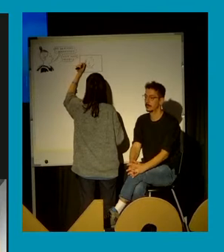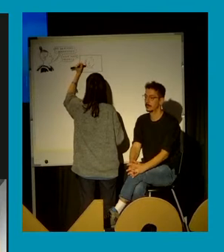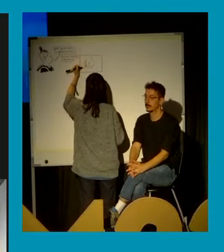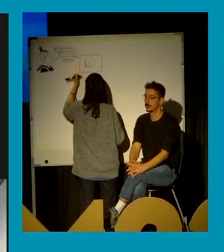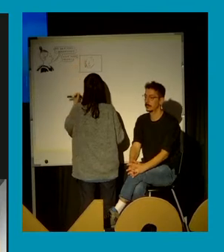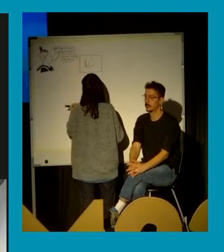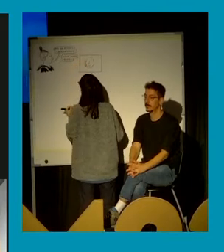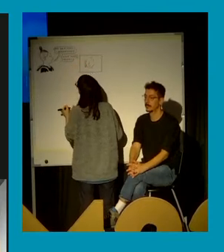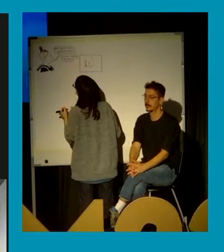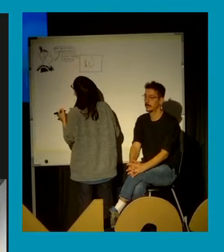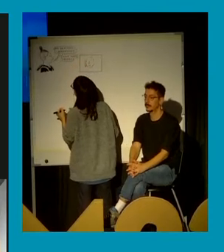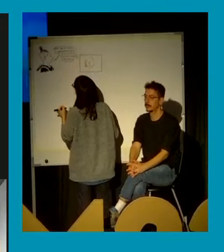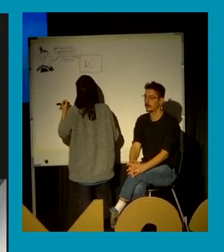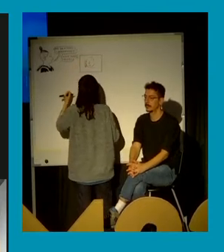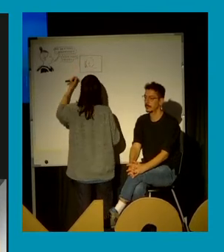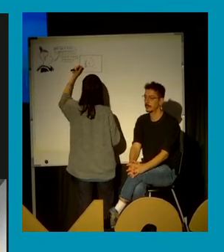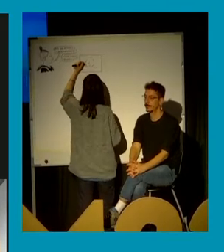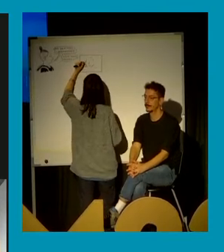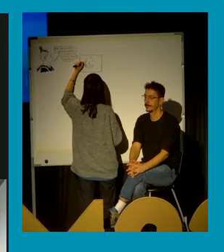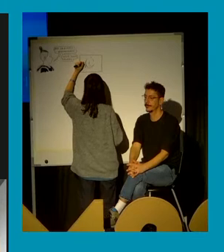Estan allà intentant...